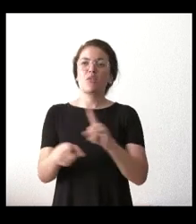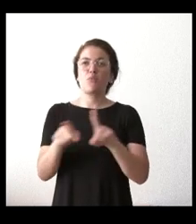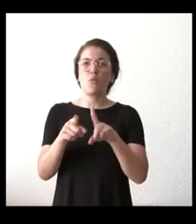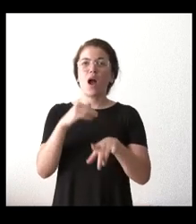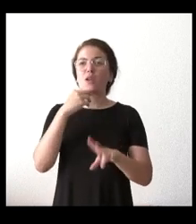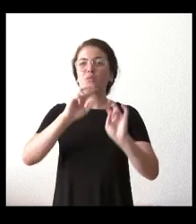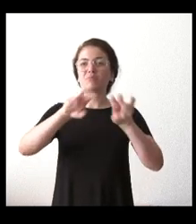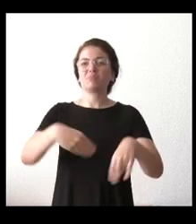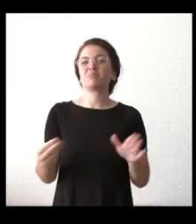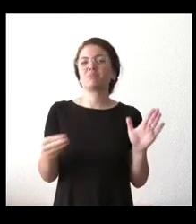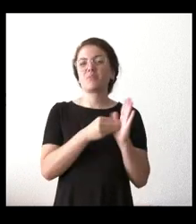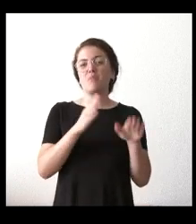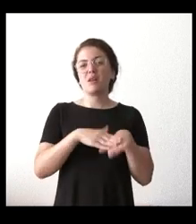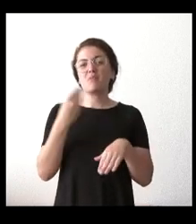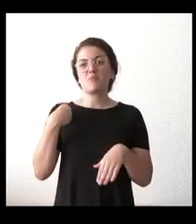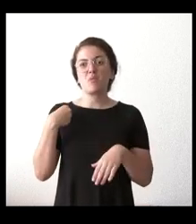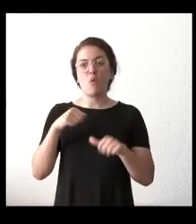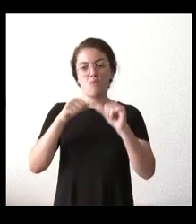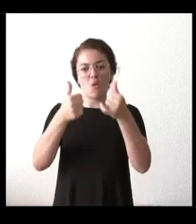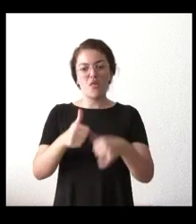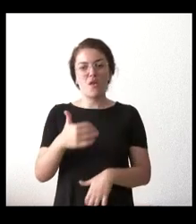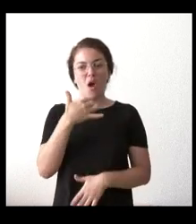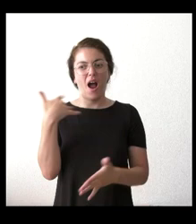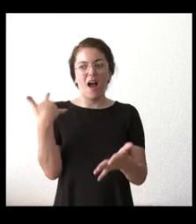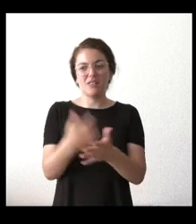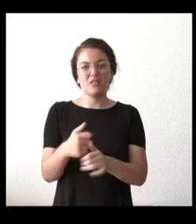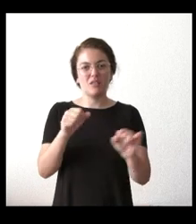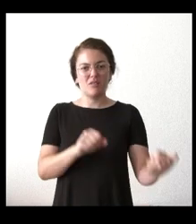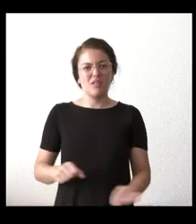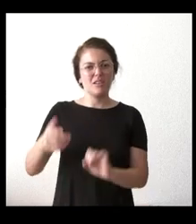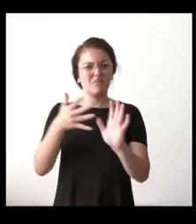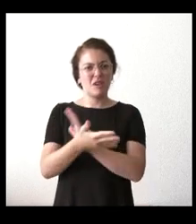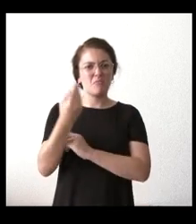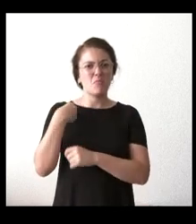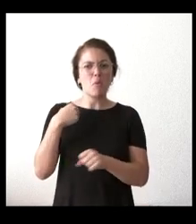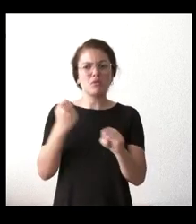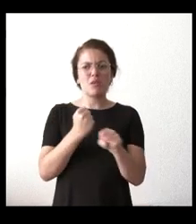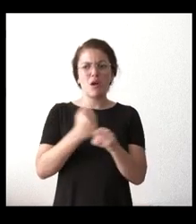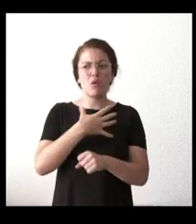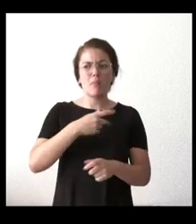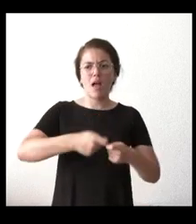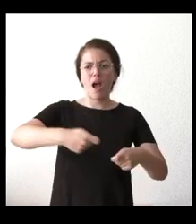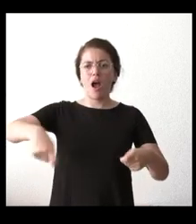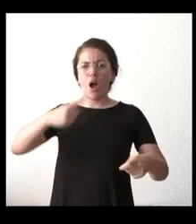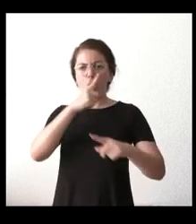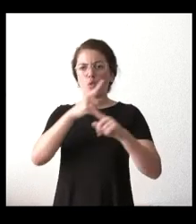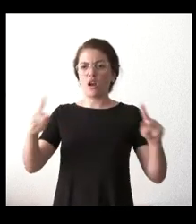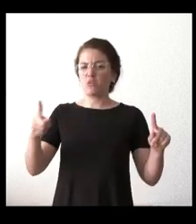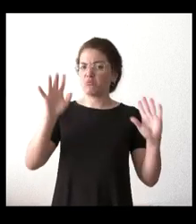política o al modelo defendido hasta ahora cuando se anuncia que se va a prolongar trabajos durante todo el año eso por un lado y por otro